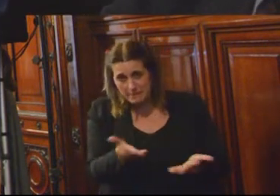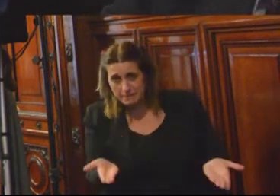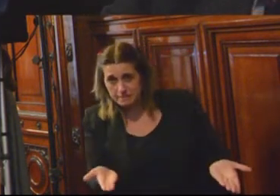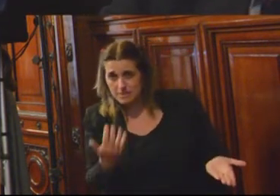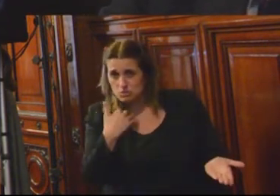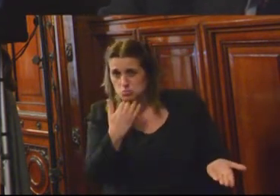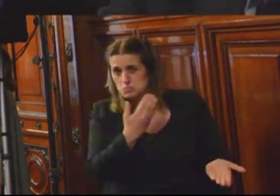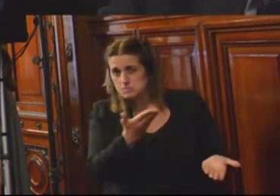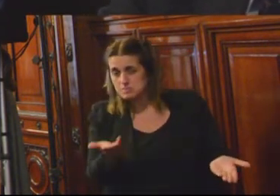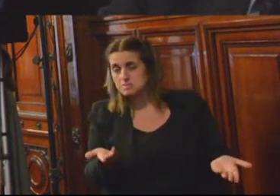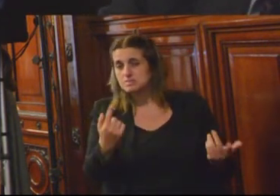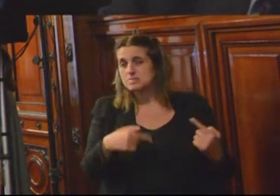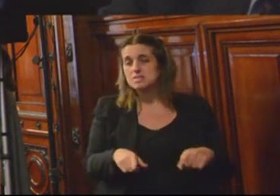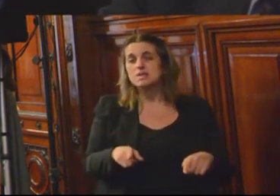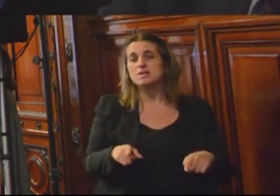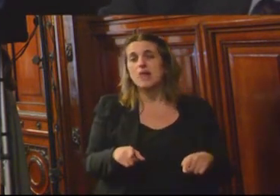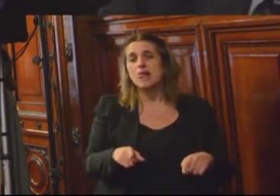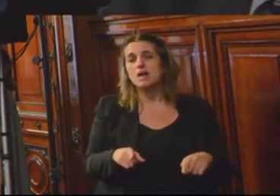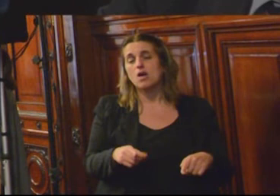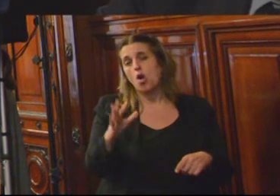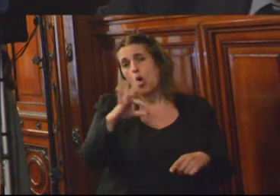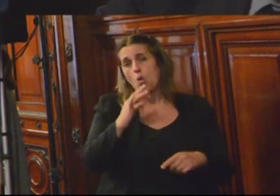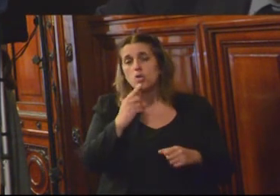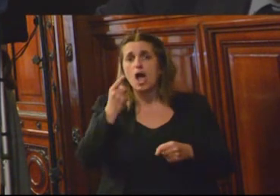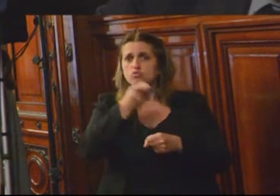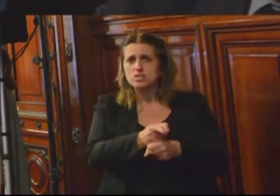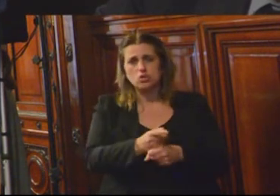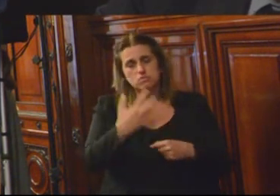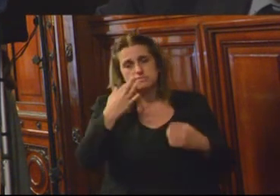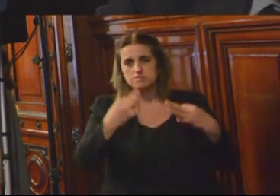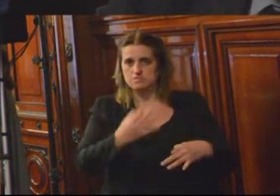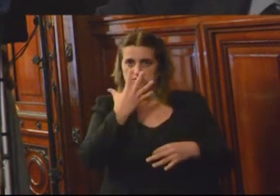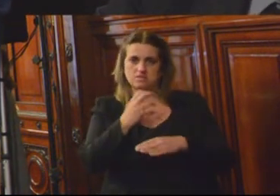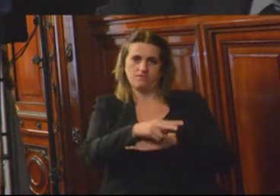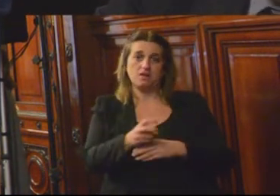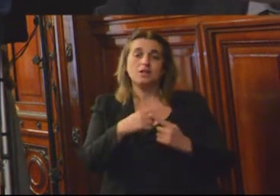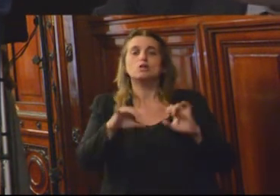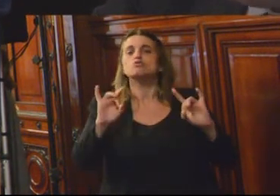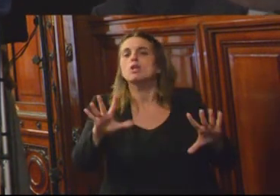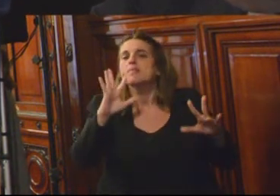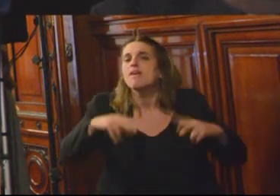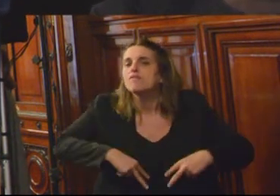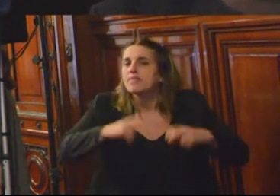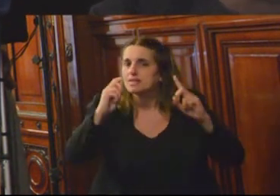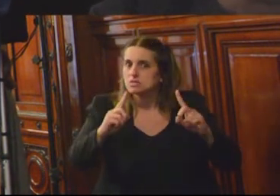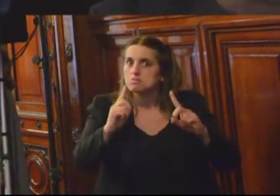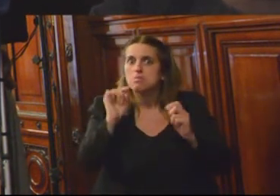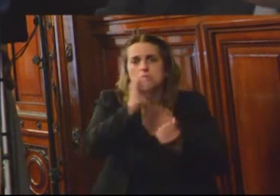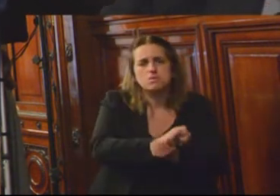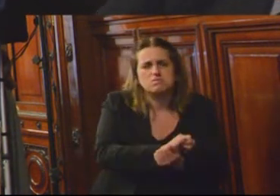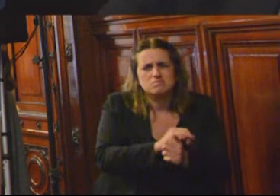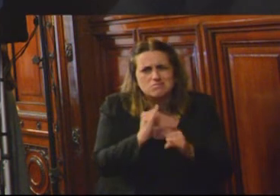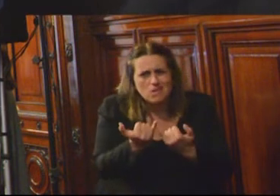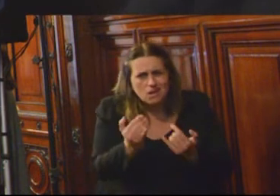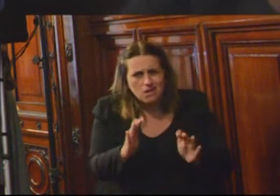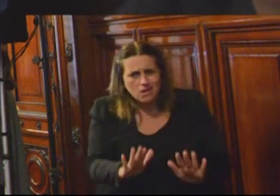necesariamente ni una acusación fiscal, insisto, para investigar. La detención,